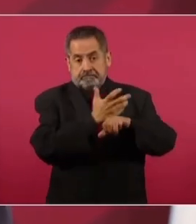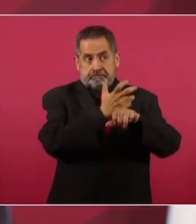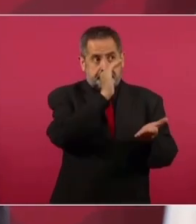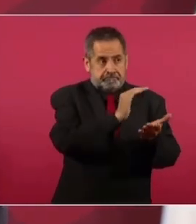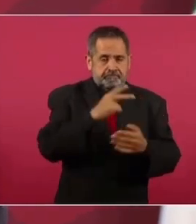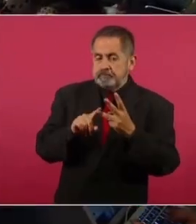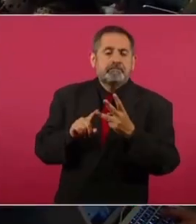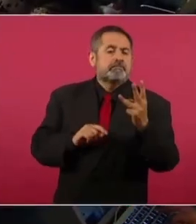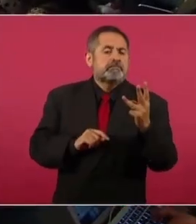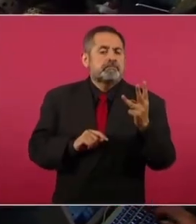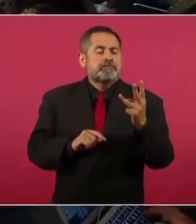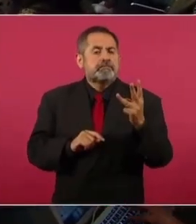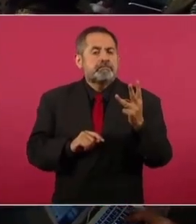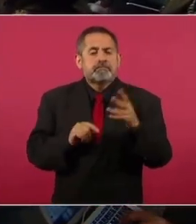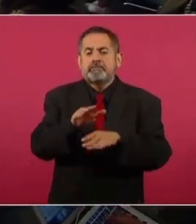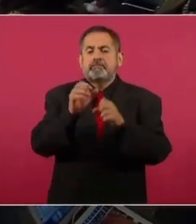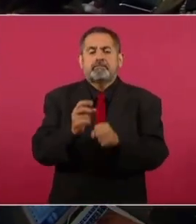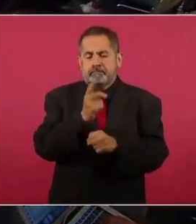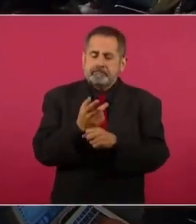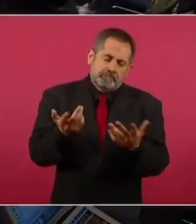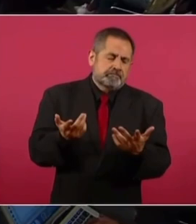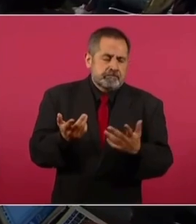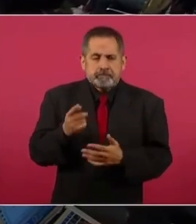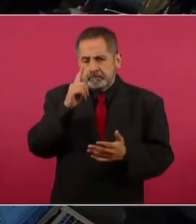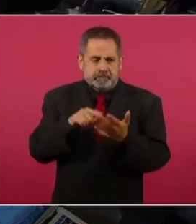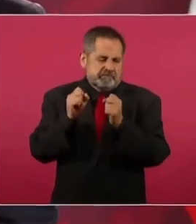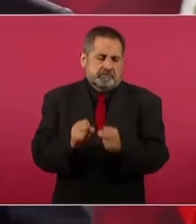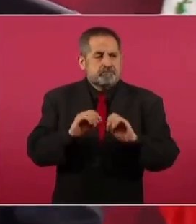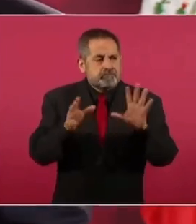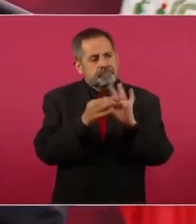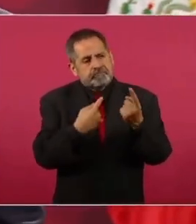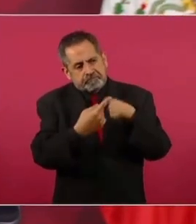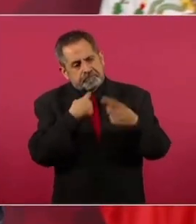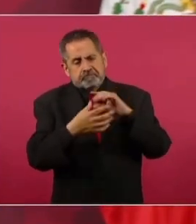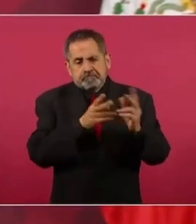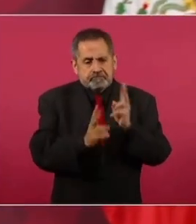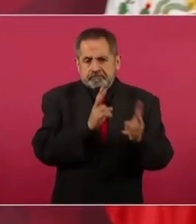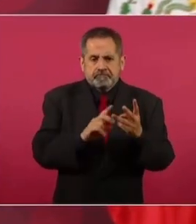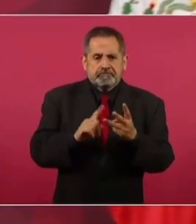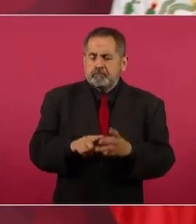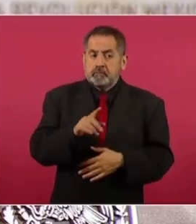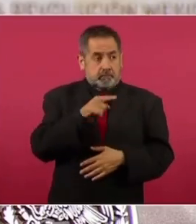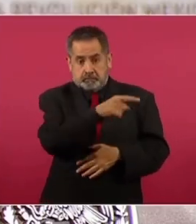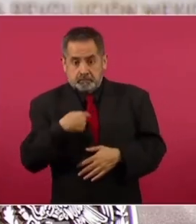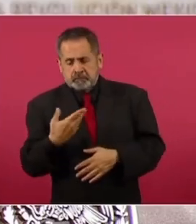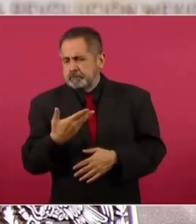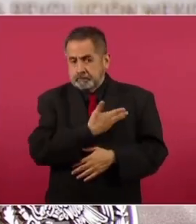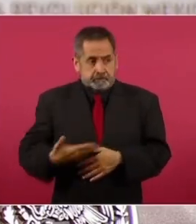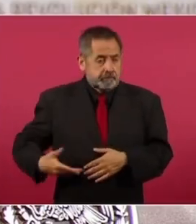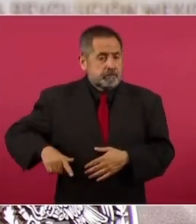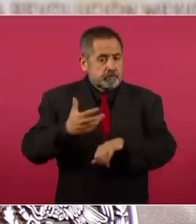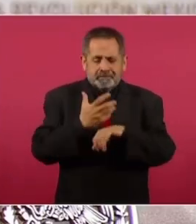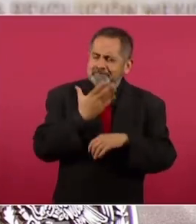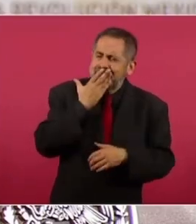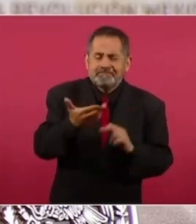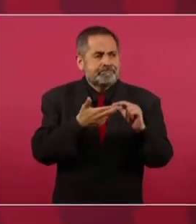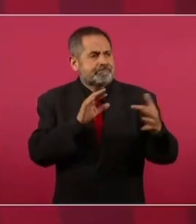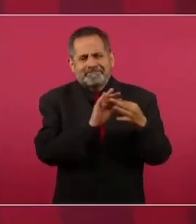Unidos y en México. Lo de seguridad seguramente también se va a abordar. Es muy buena la relación que se tiene con el gobierno,